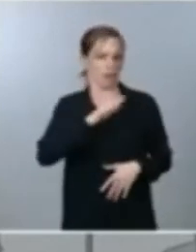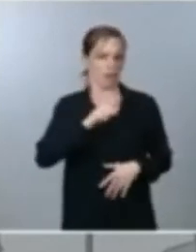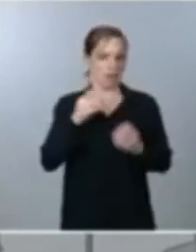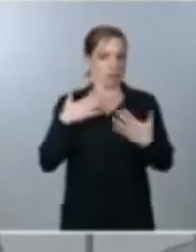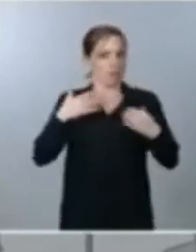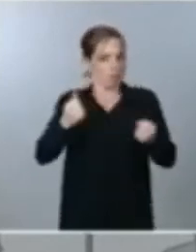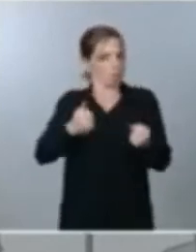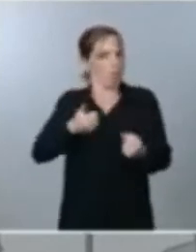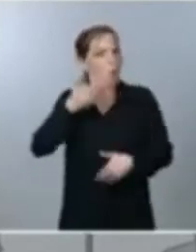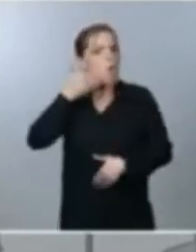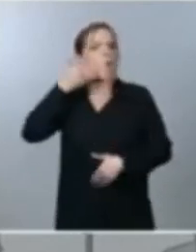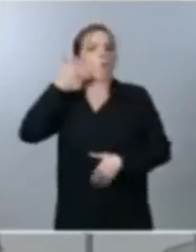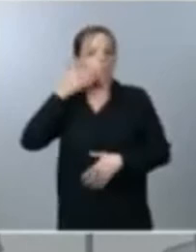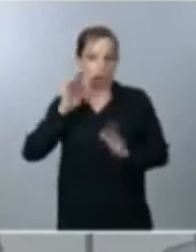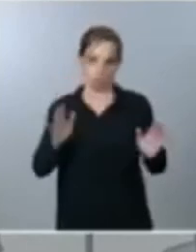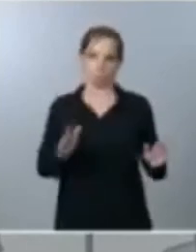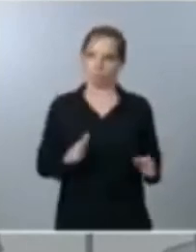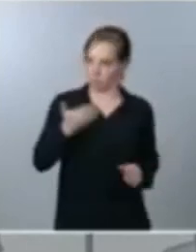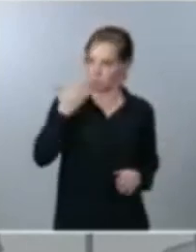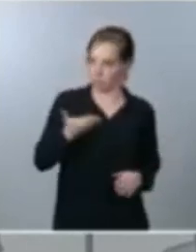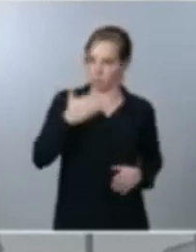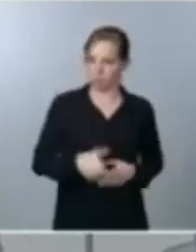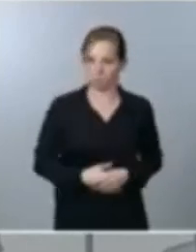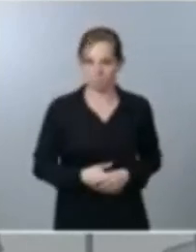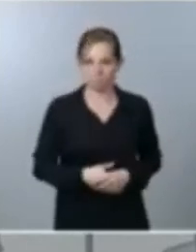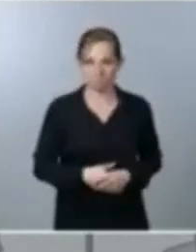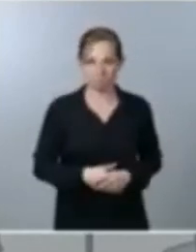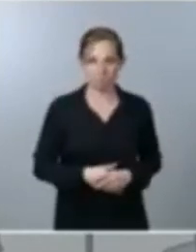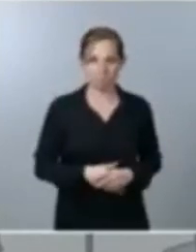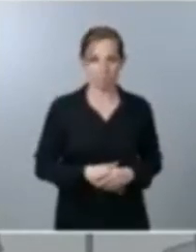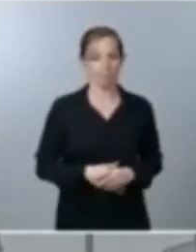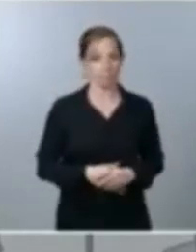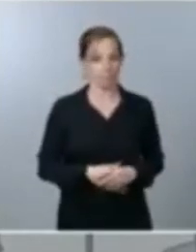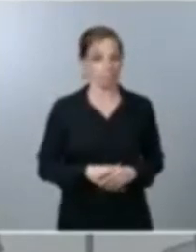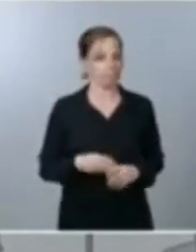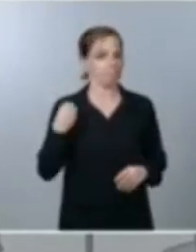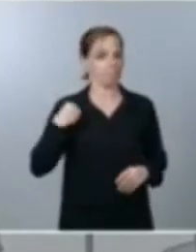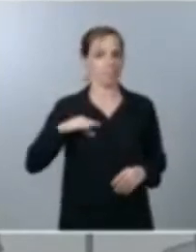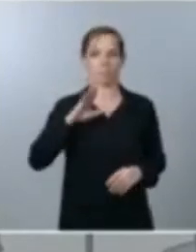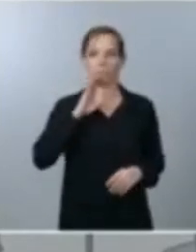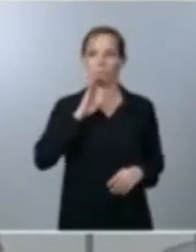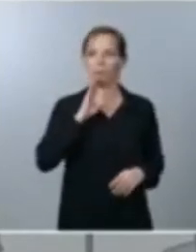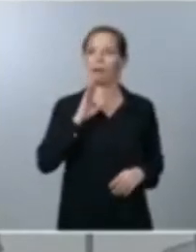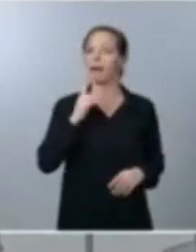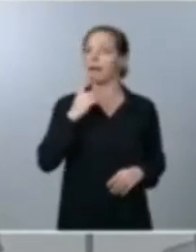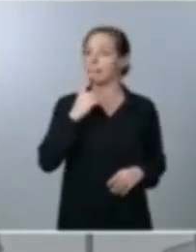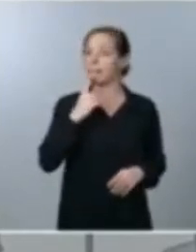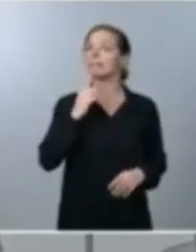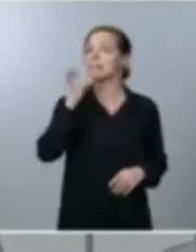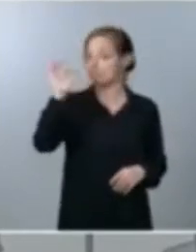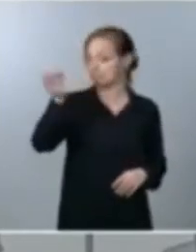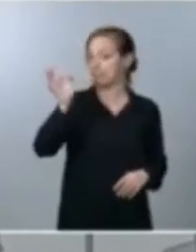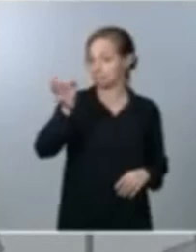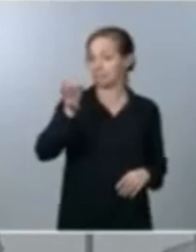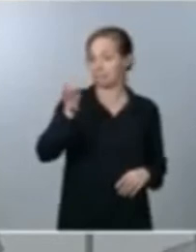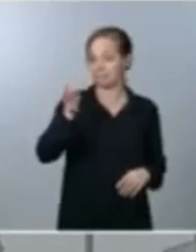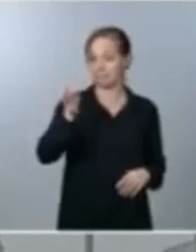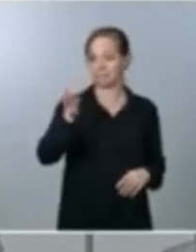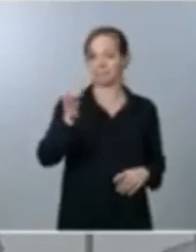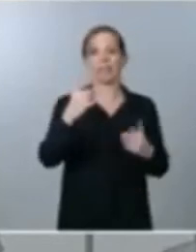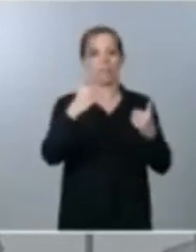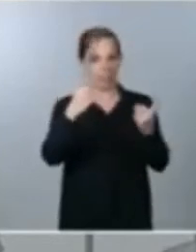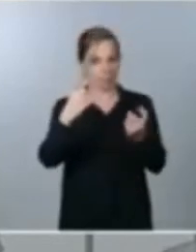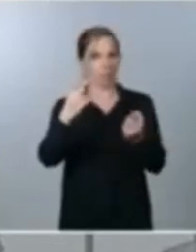es también importante y en relación con efectivamente lo que usted comentaba de que se necesita una logística